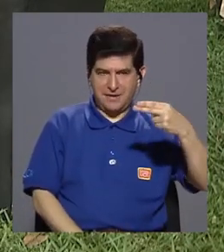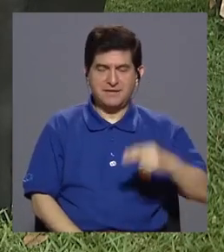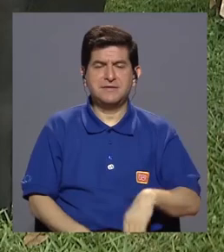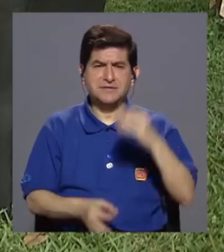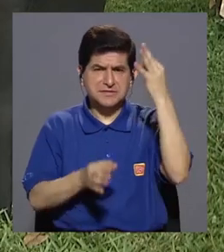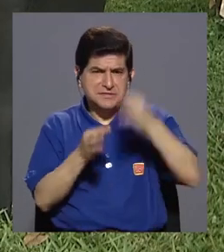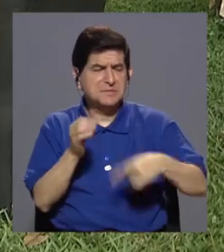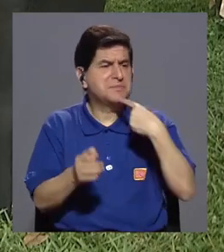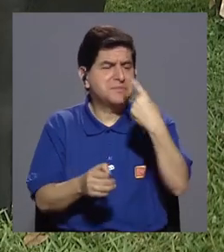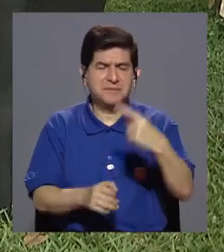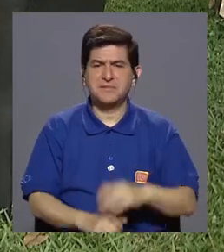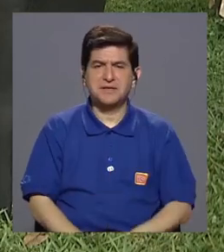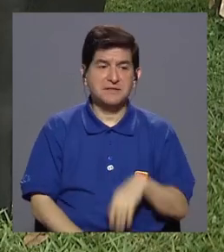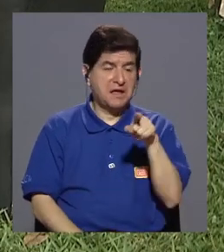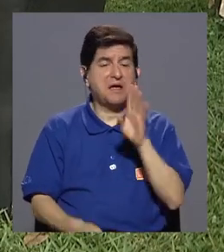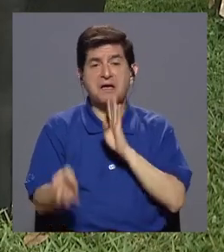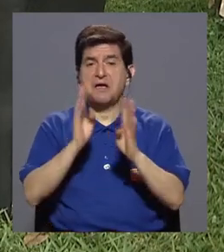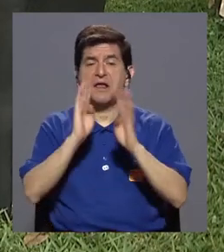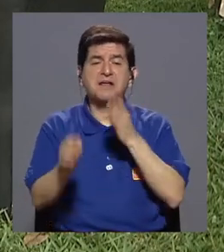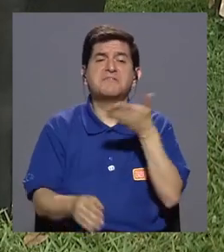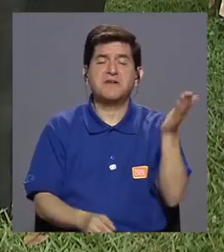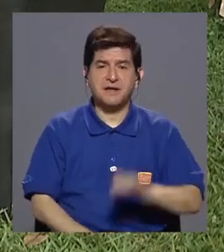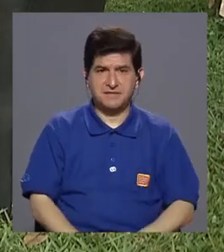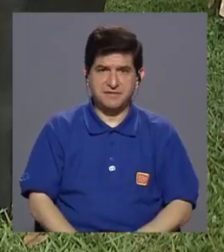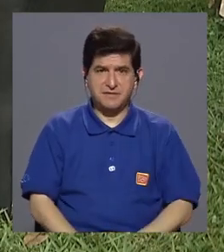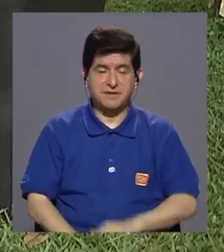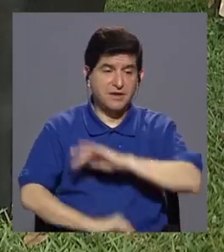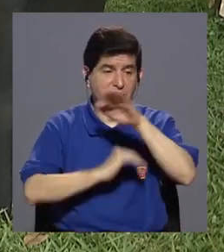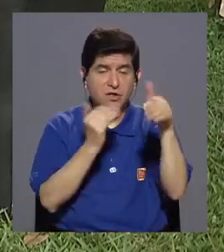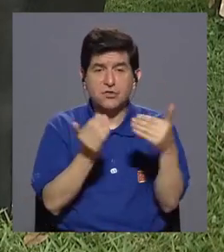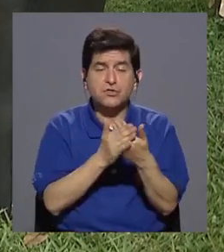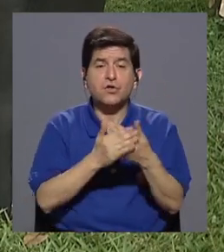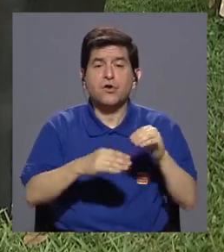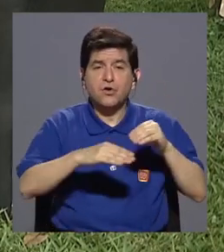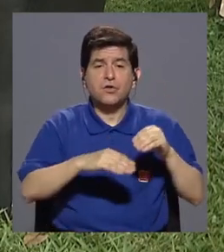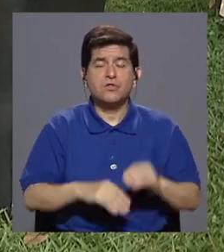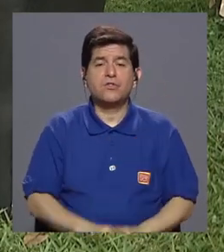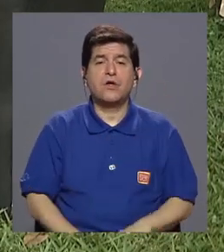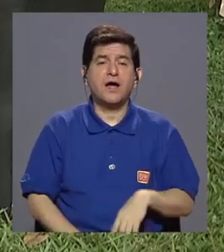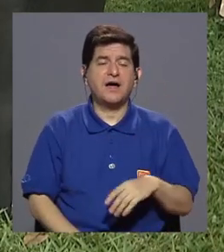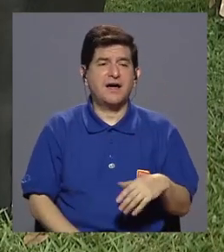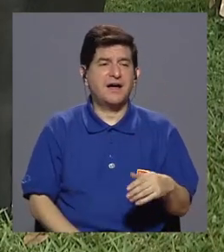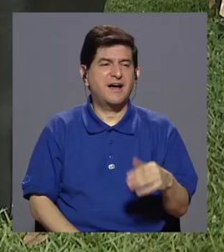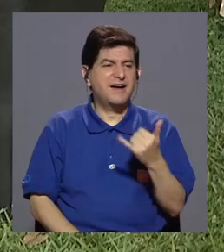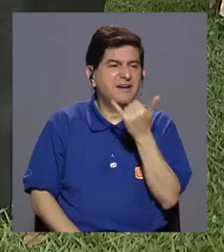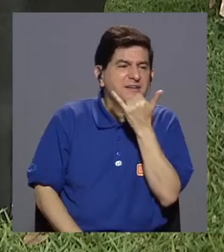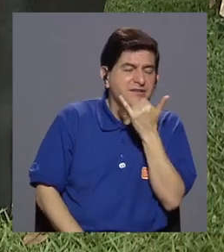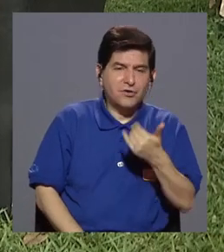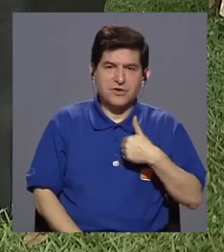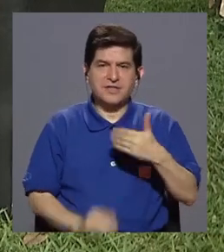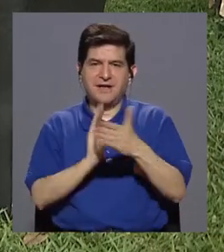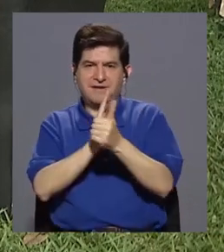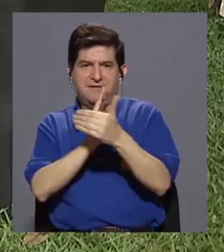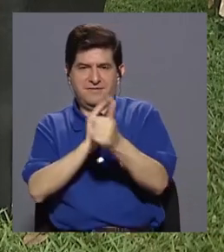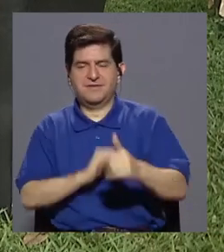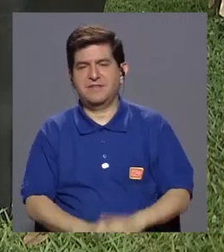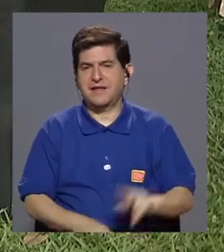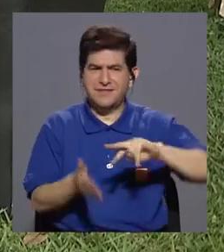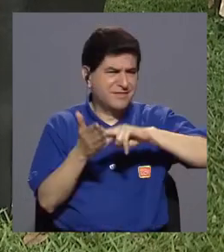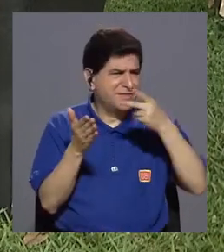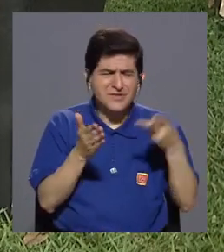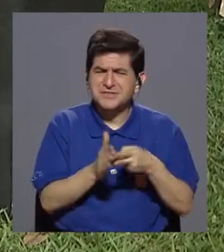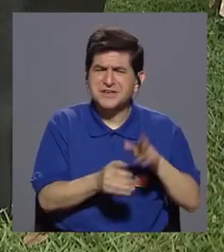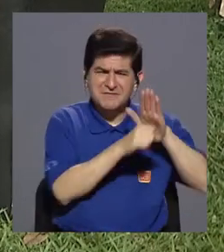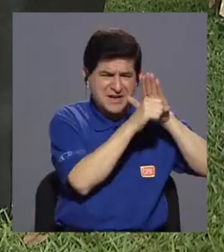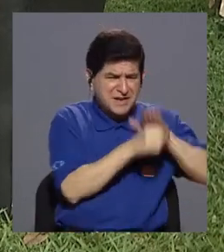sencillamente, él hablaba, todo defecto tiene una virtud. No se trata